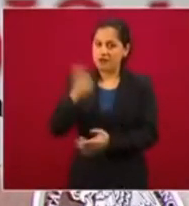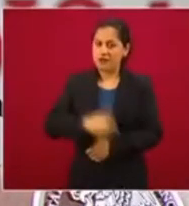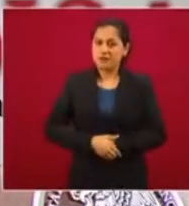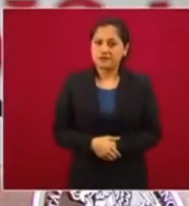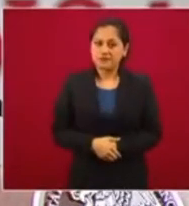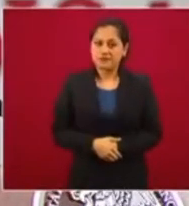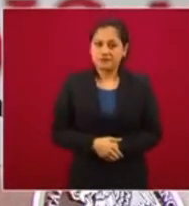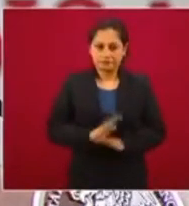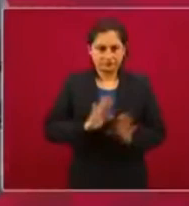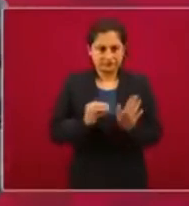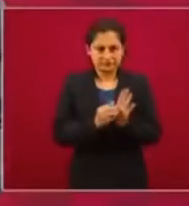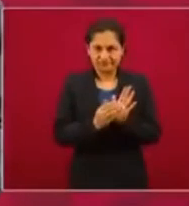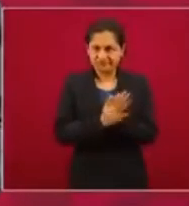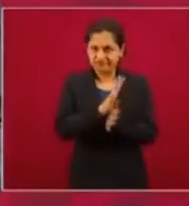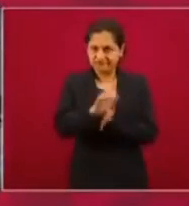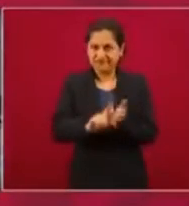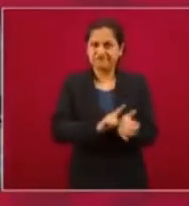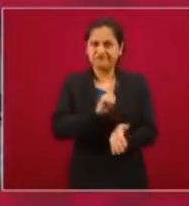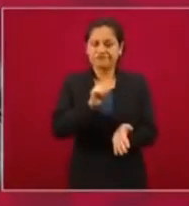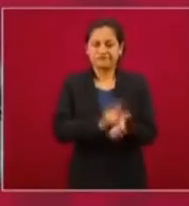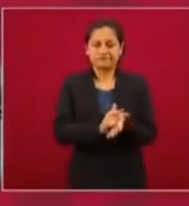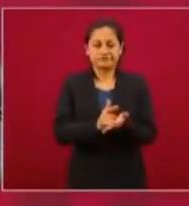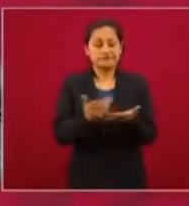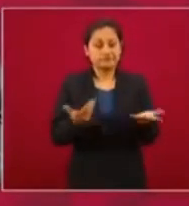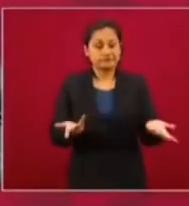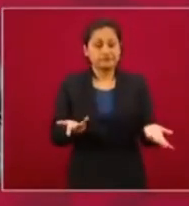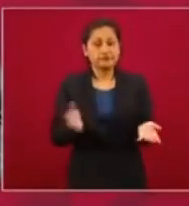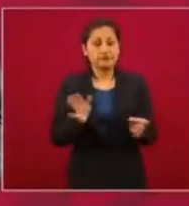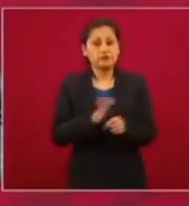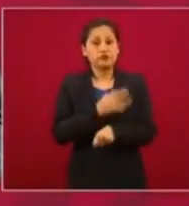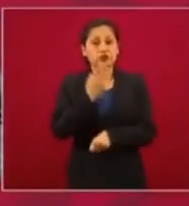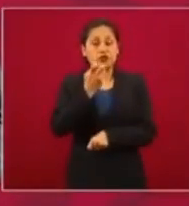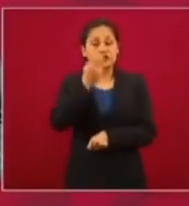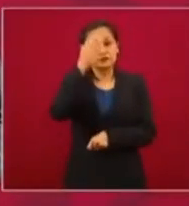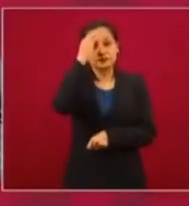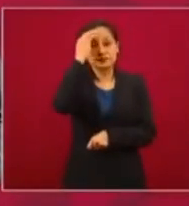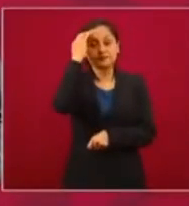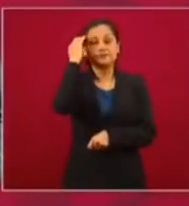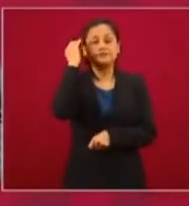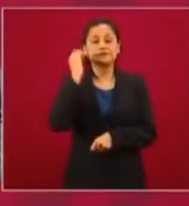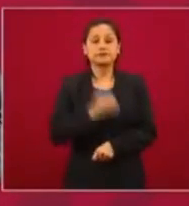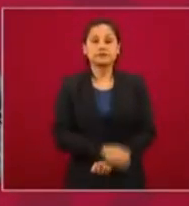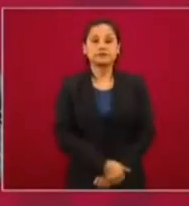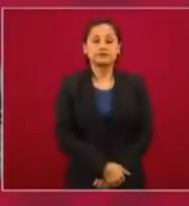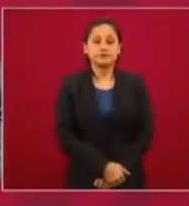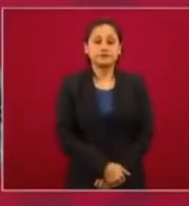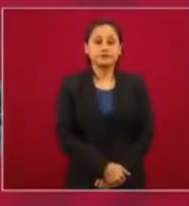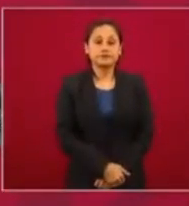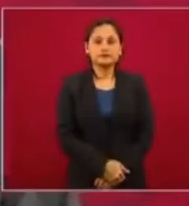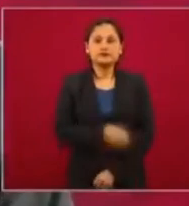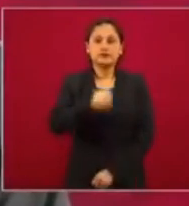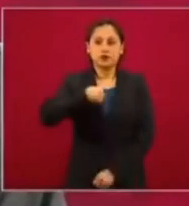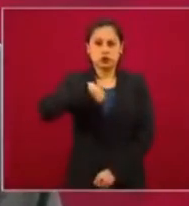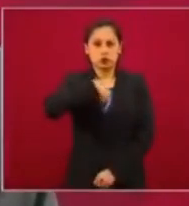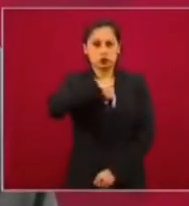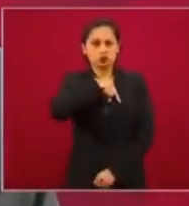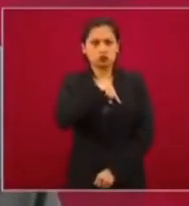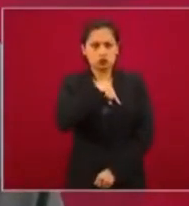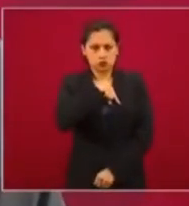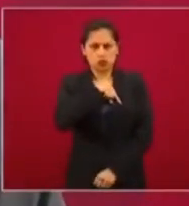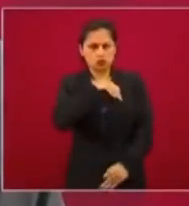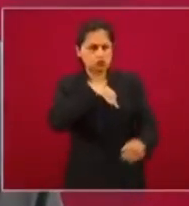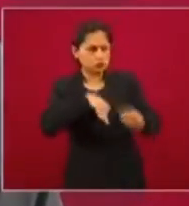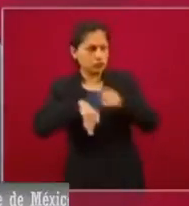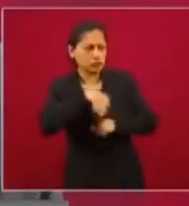Entonces, van a estar vigilantes los ciudadanos.